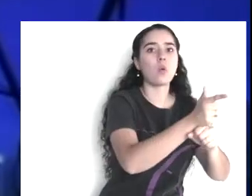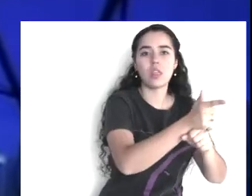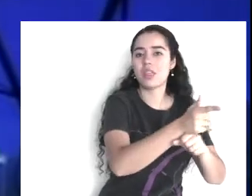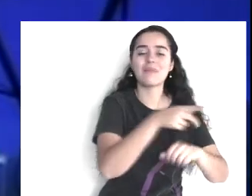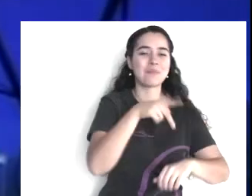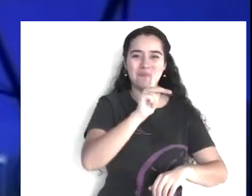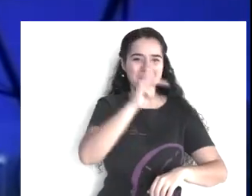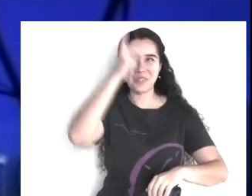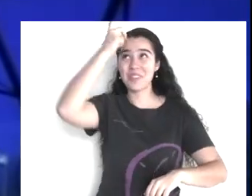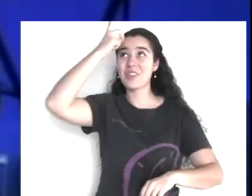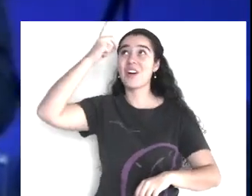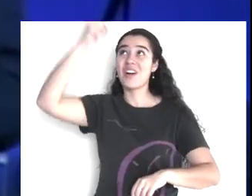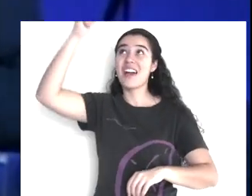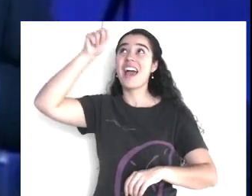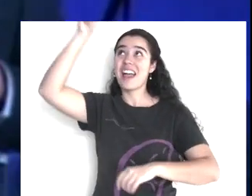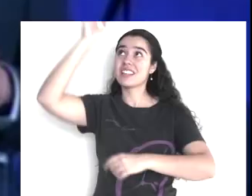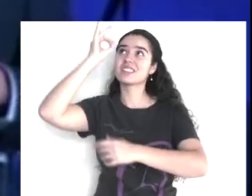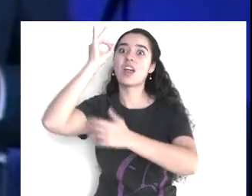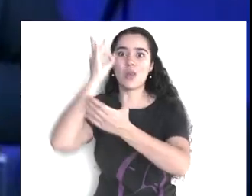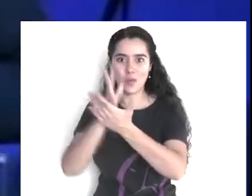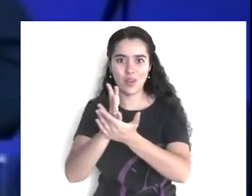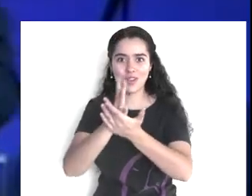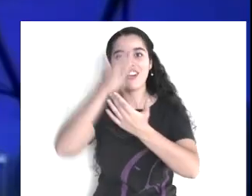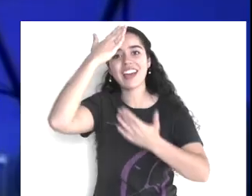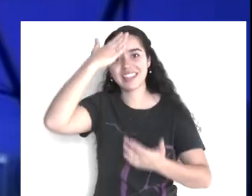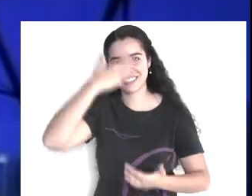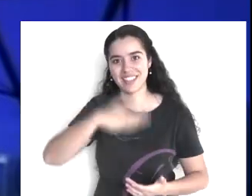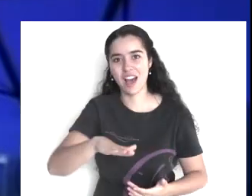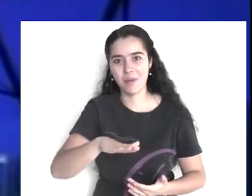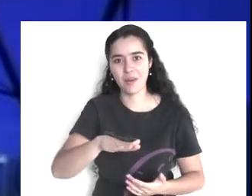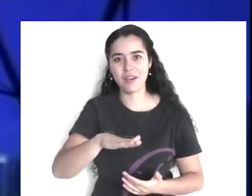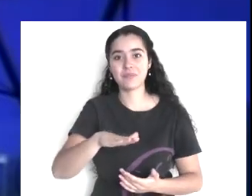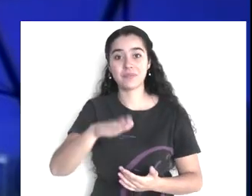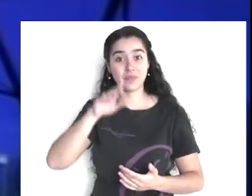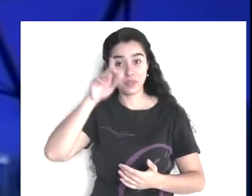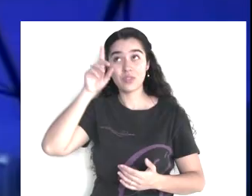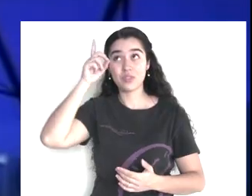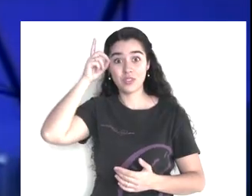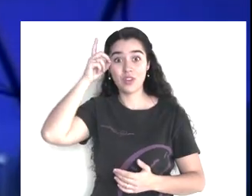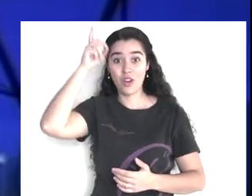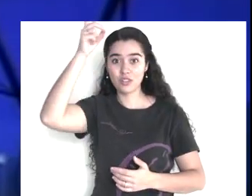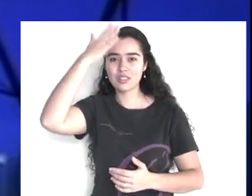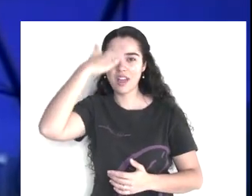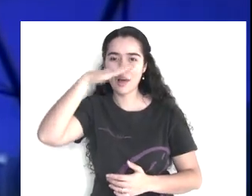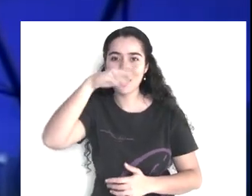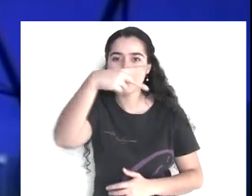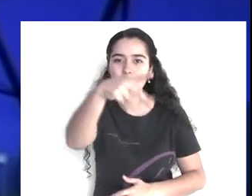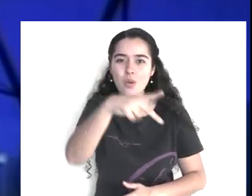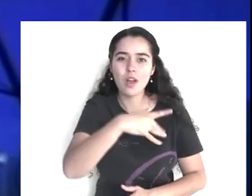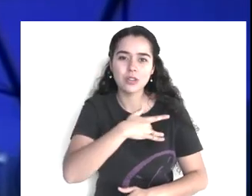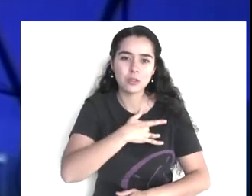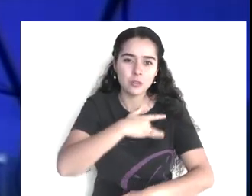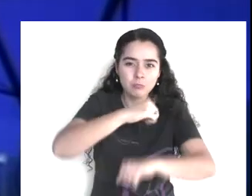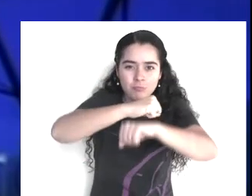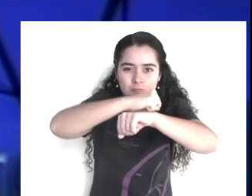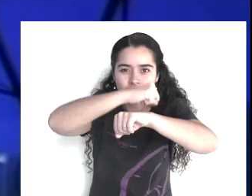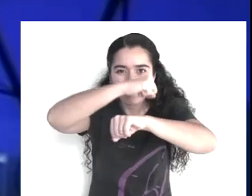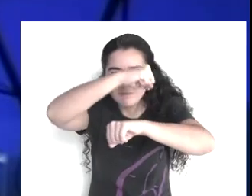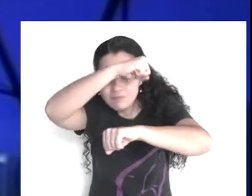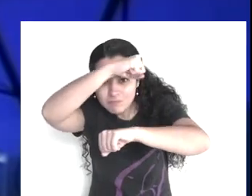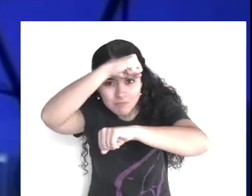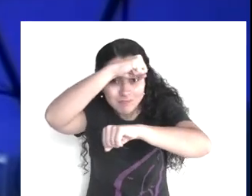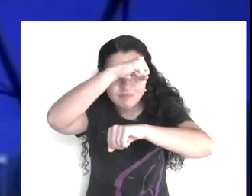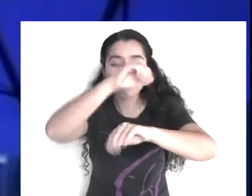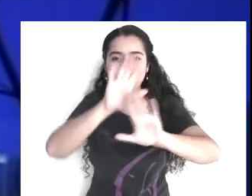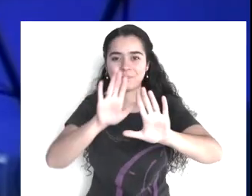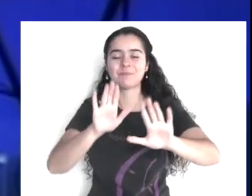generales, nadie conoce ni sabe qué hay en el corazón. Pero el Señor sí. Hay un versículo que quiero